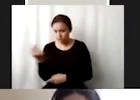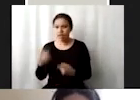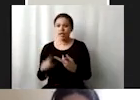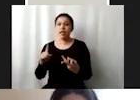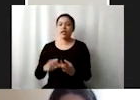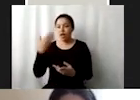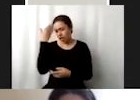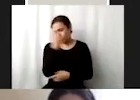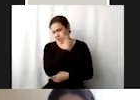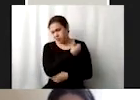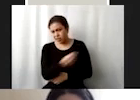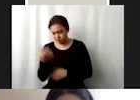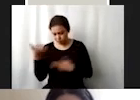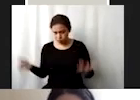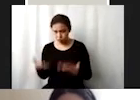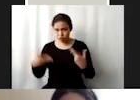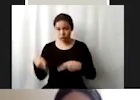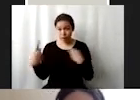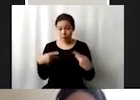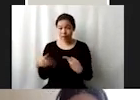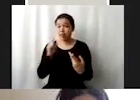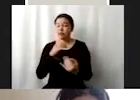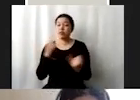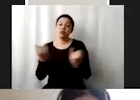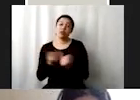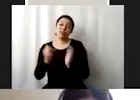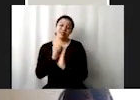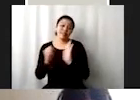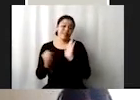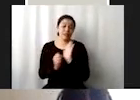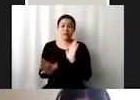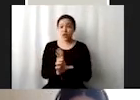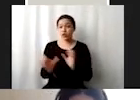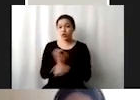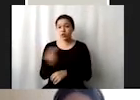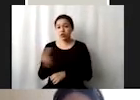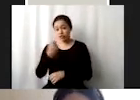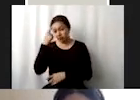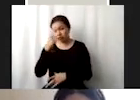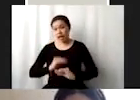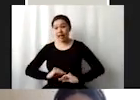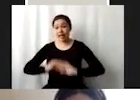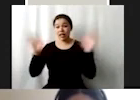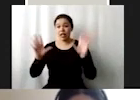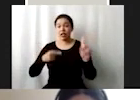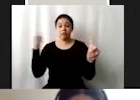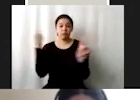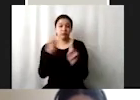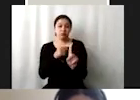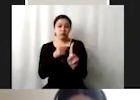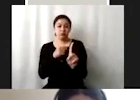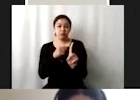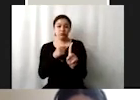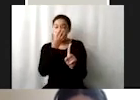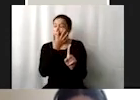capacidades comercio y cuestiones sistémicas donde explícitamente es la meta que menciona la